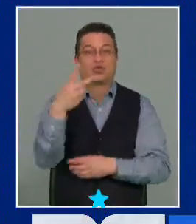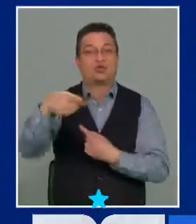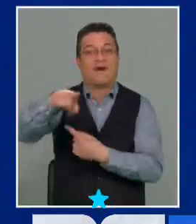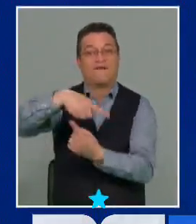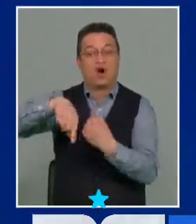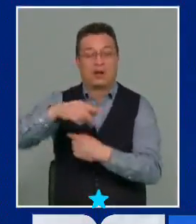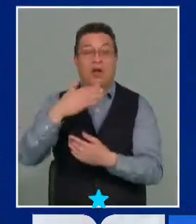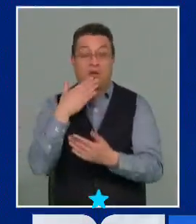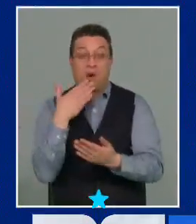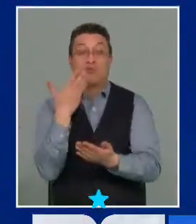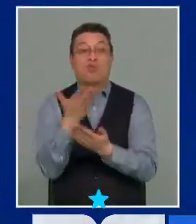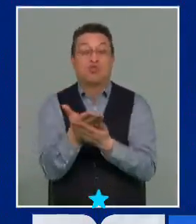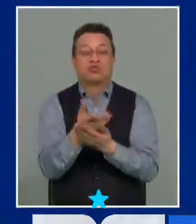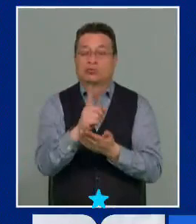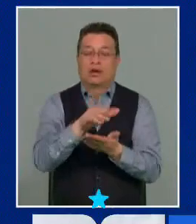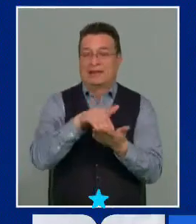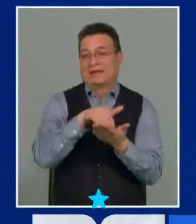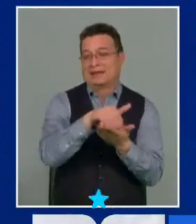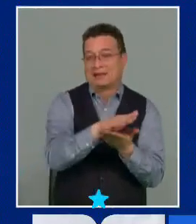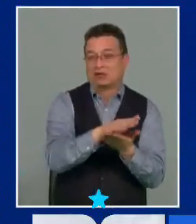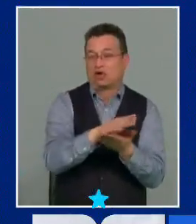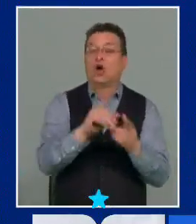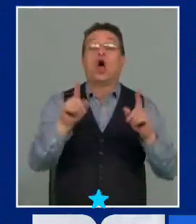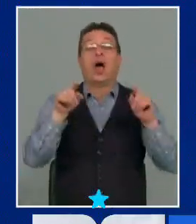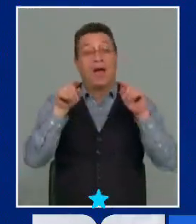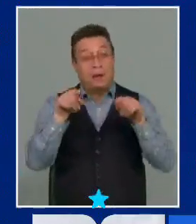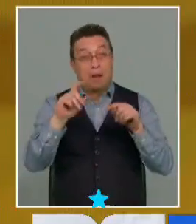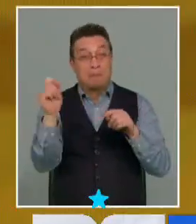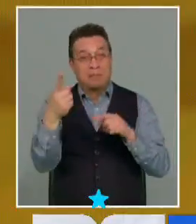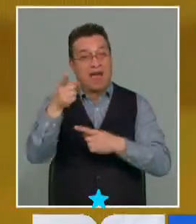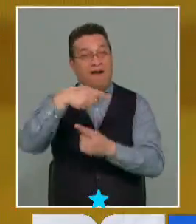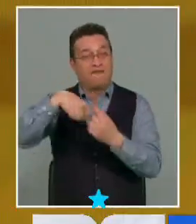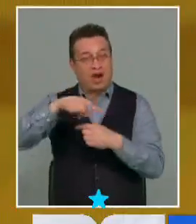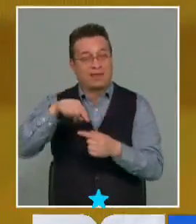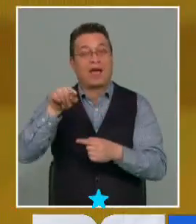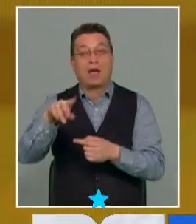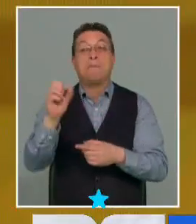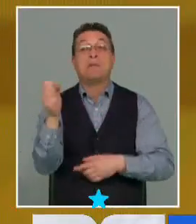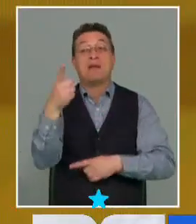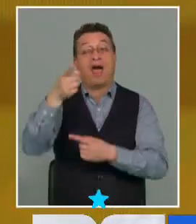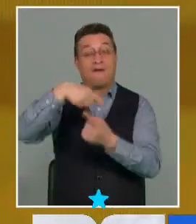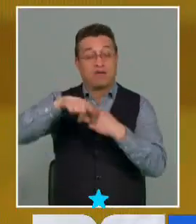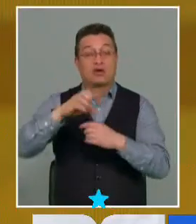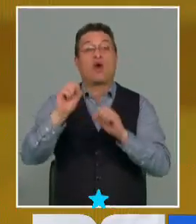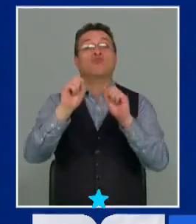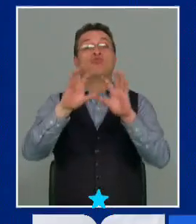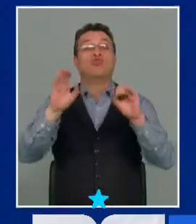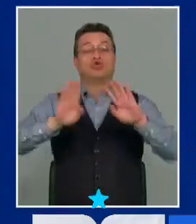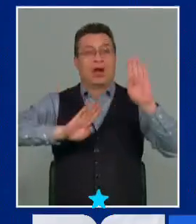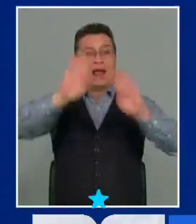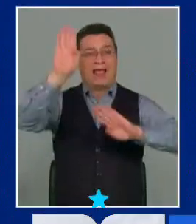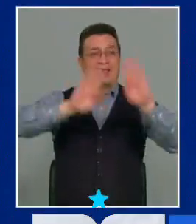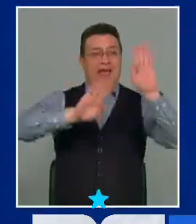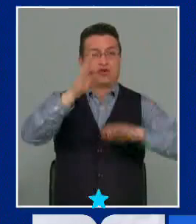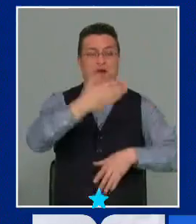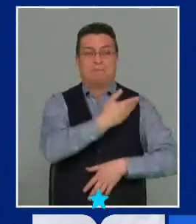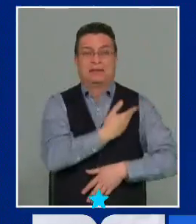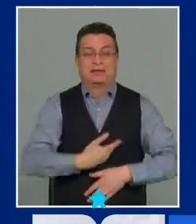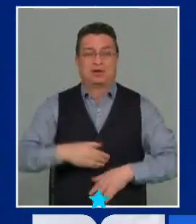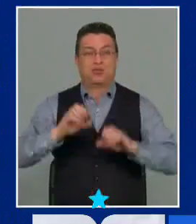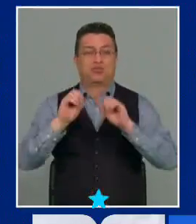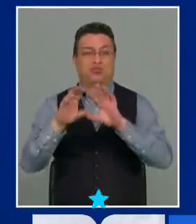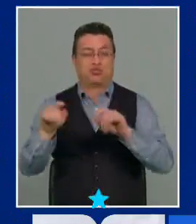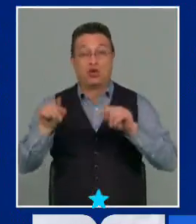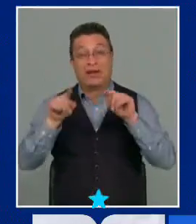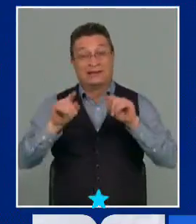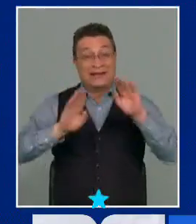se propuso, se rechazó. Por lo tanto, se eligen ahora en la primera vuelta. ¿Y qué pasa en las primeras vueltas? Es hay múltiples candidatos o candidatas presidenciales. Por lo